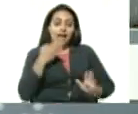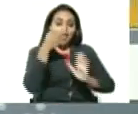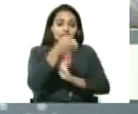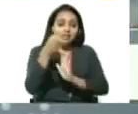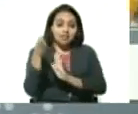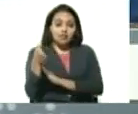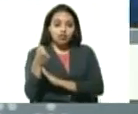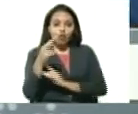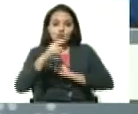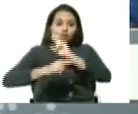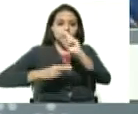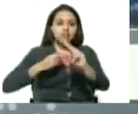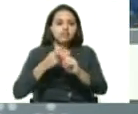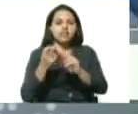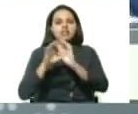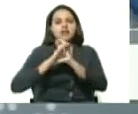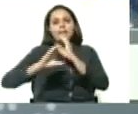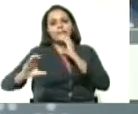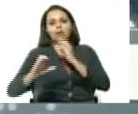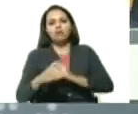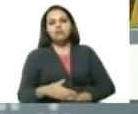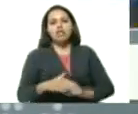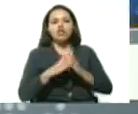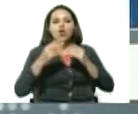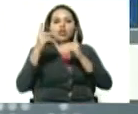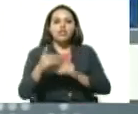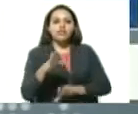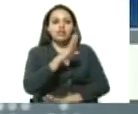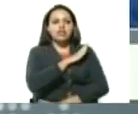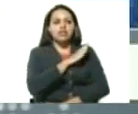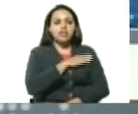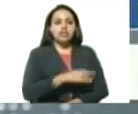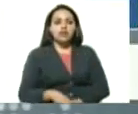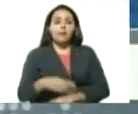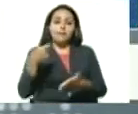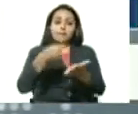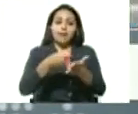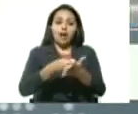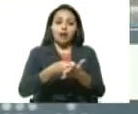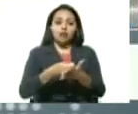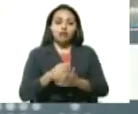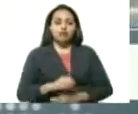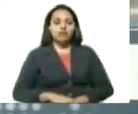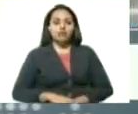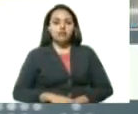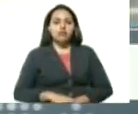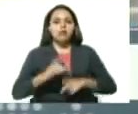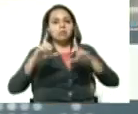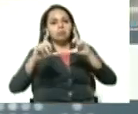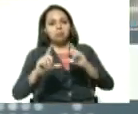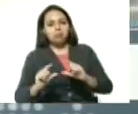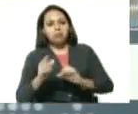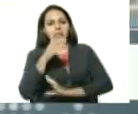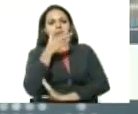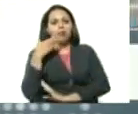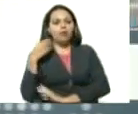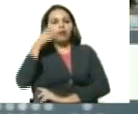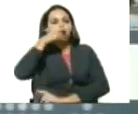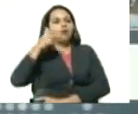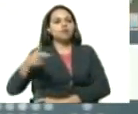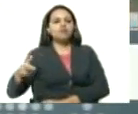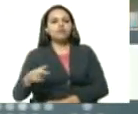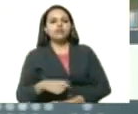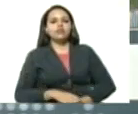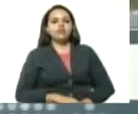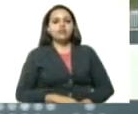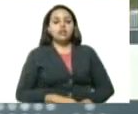universal al transporte, donde el costo del pasaje también sea de acceso a nuestra población y